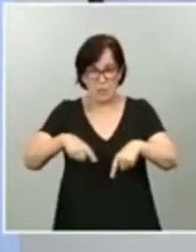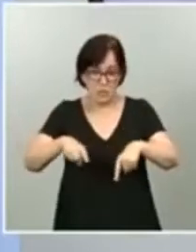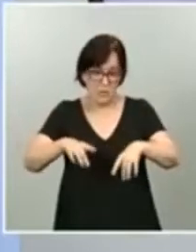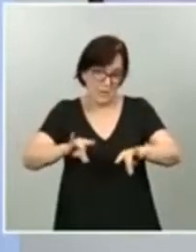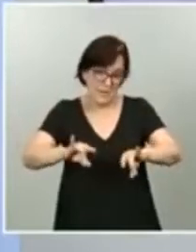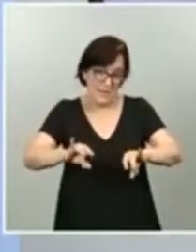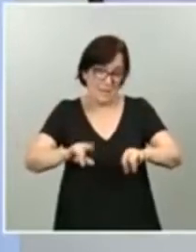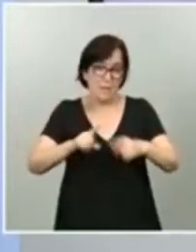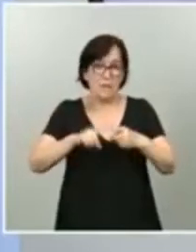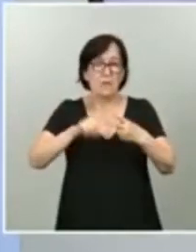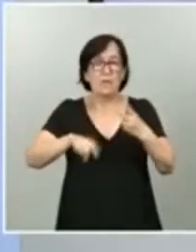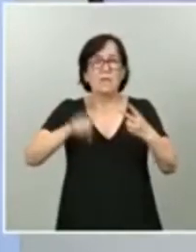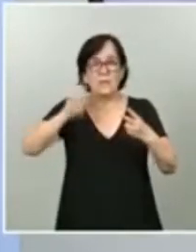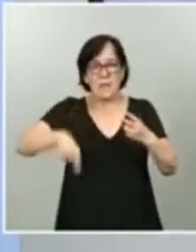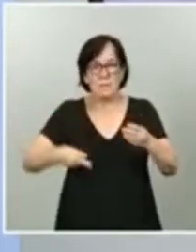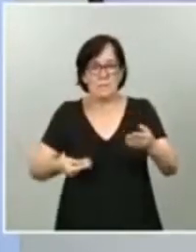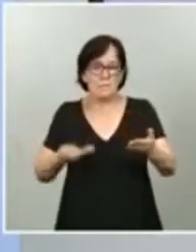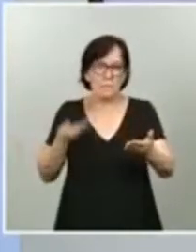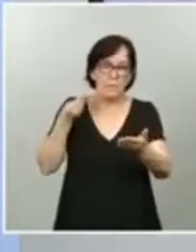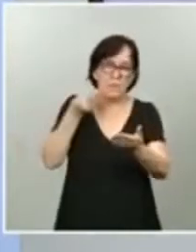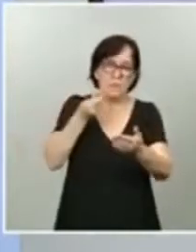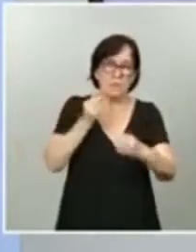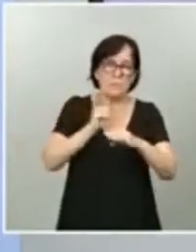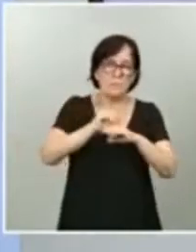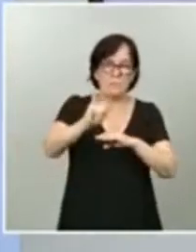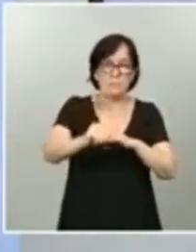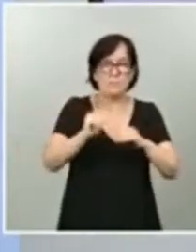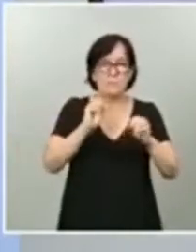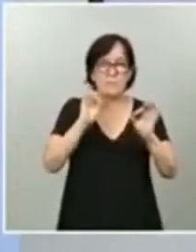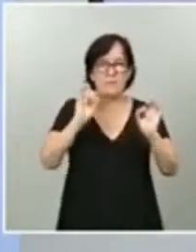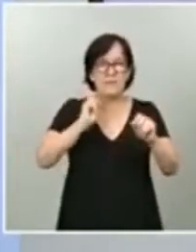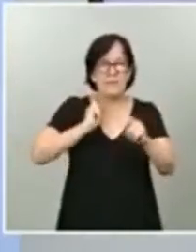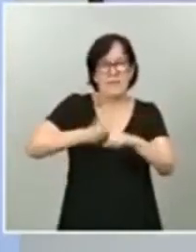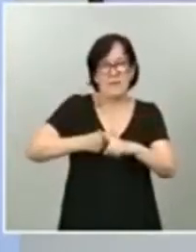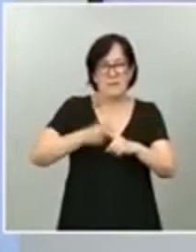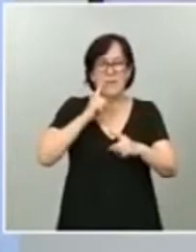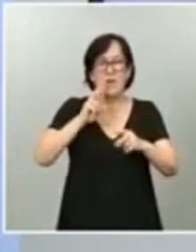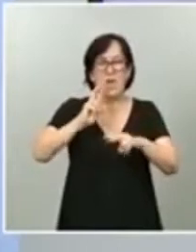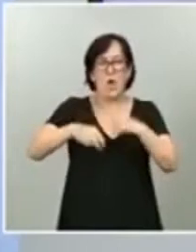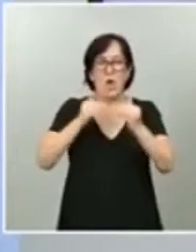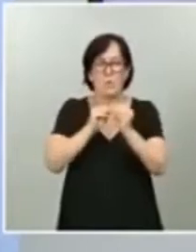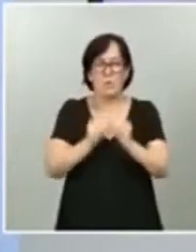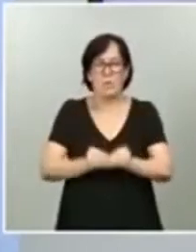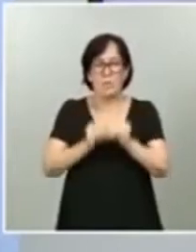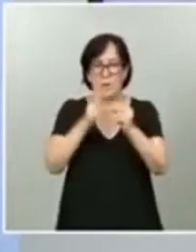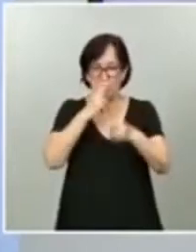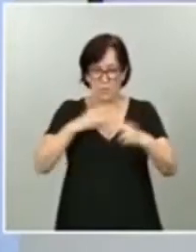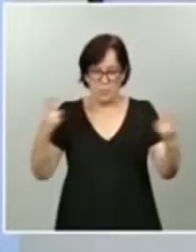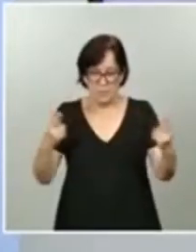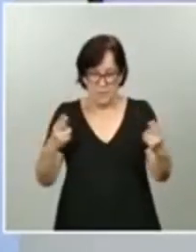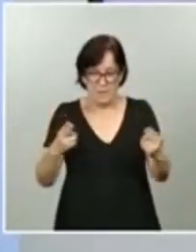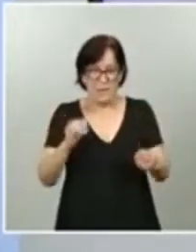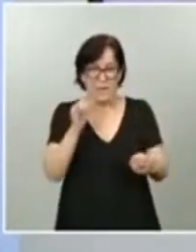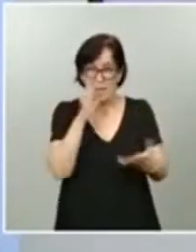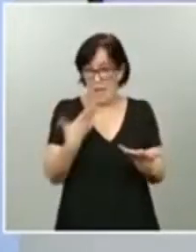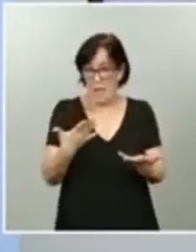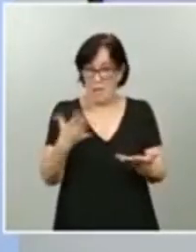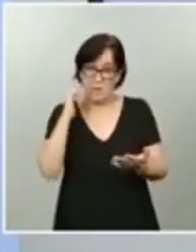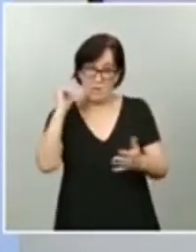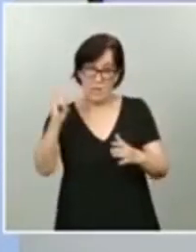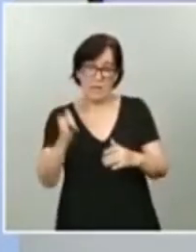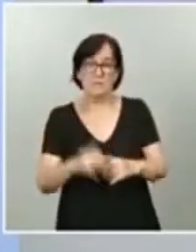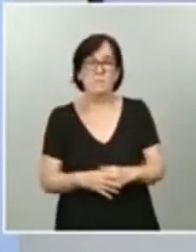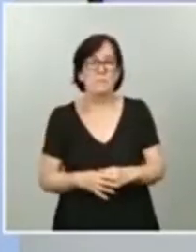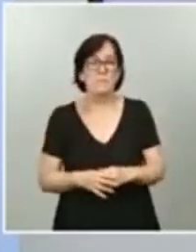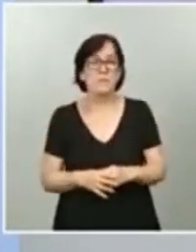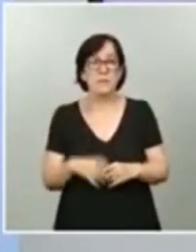aportación extraordinaria para que pueda atender sus compromisos de obras públicas que tienen curso. Estos fondos